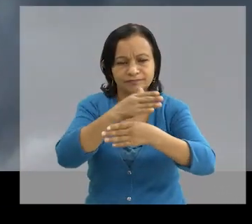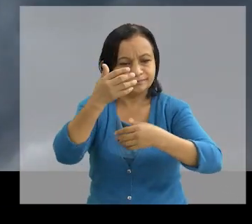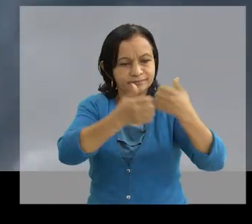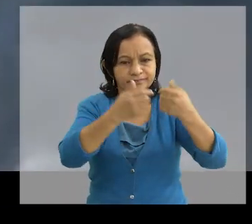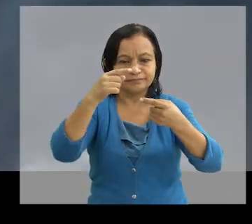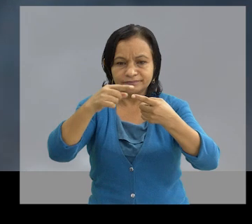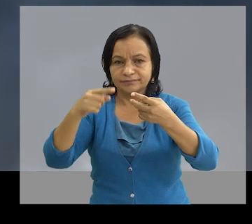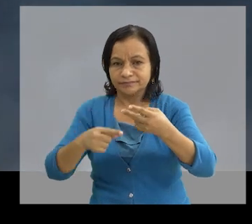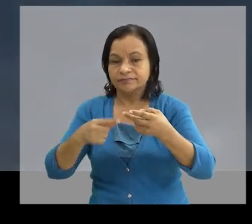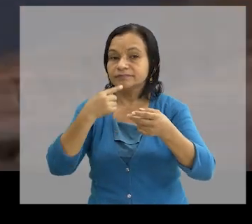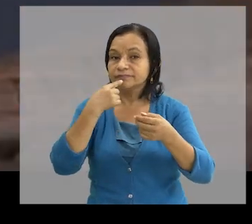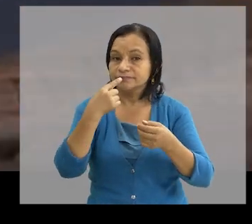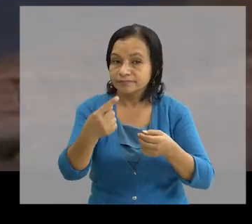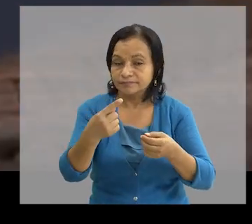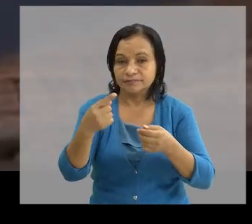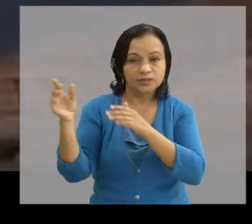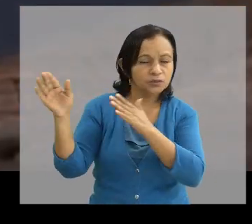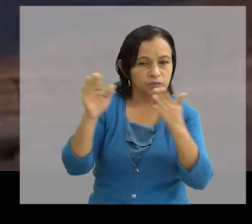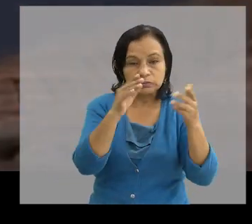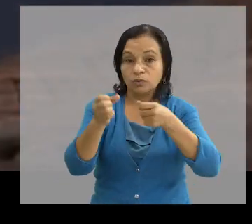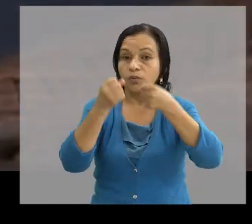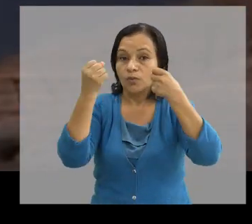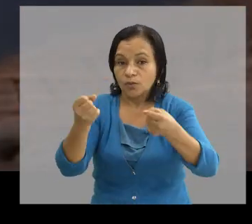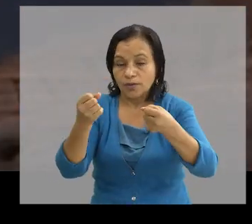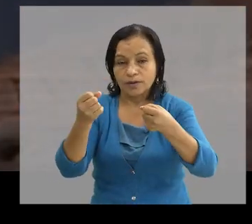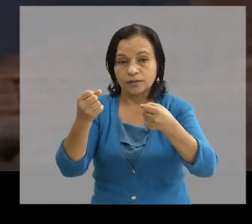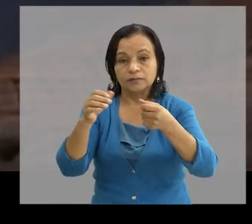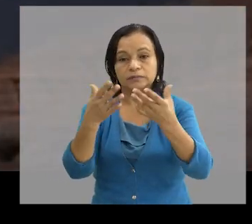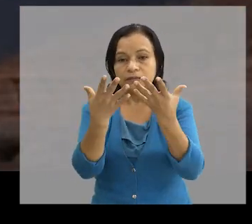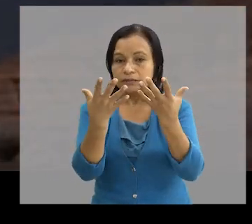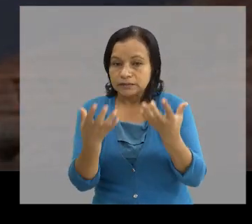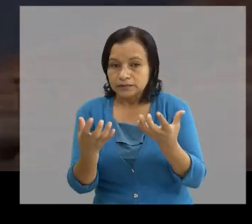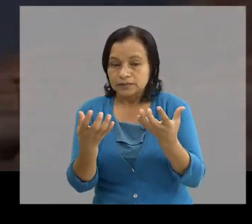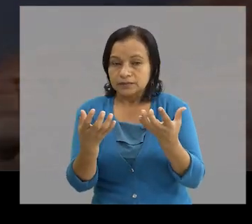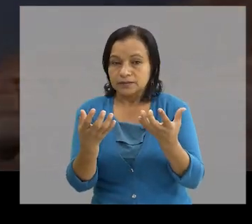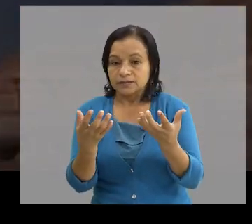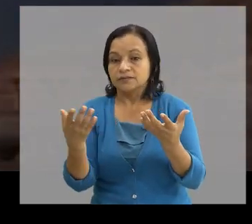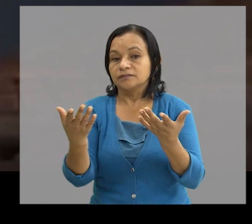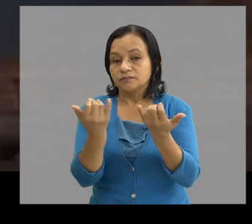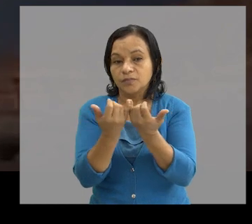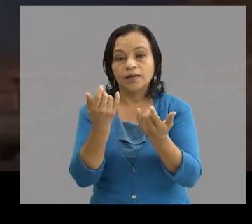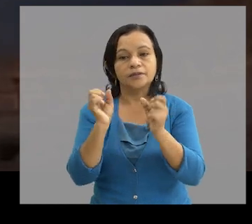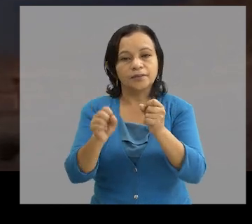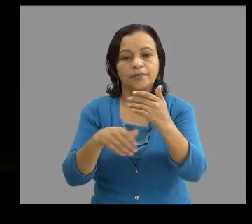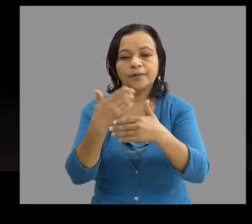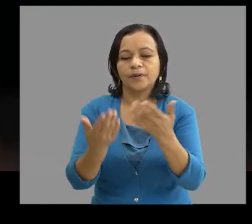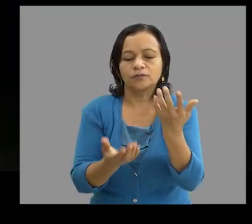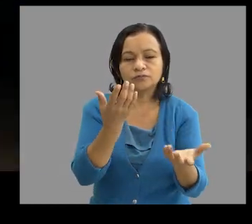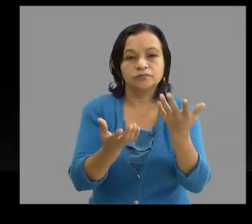situaciones Es decir, vientos acelerados aumentan la sequedad y las condiciones para un incendio